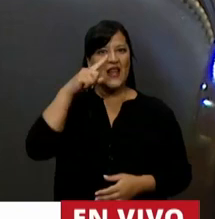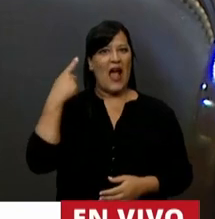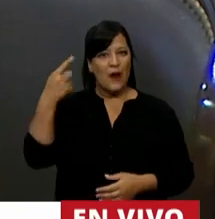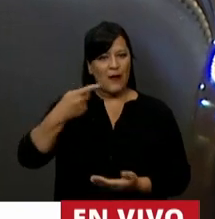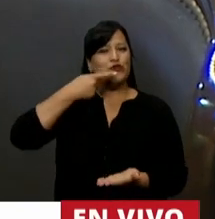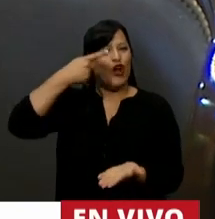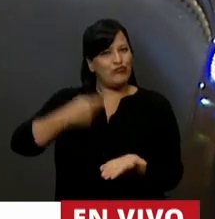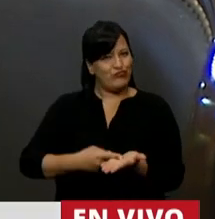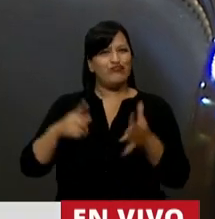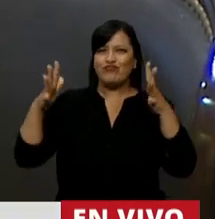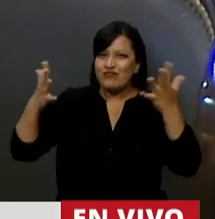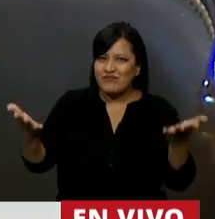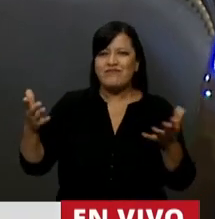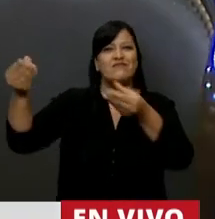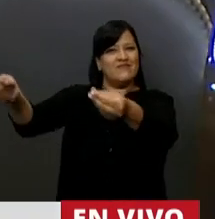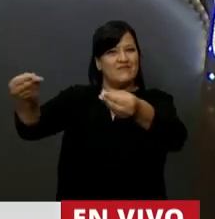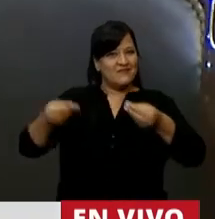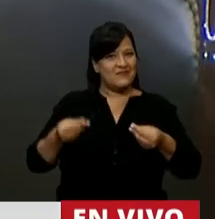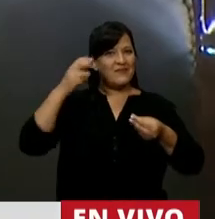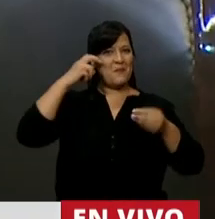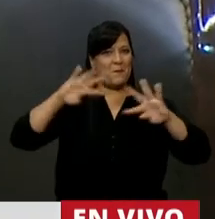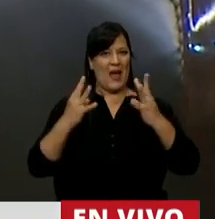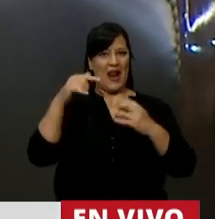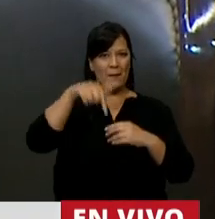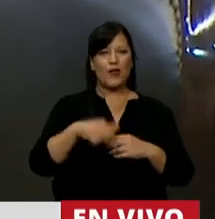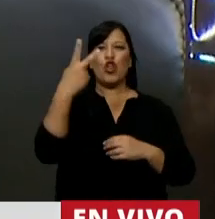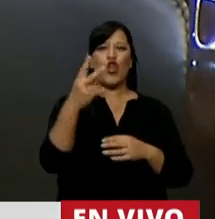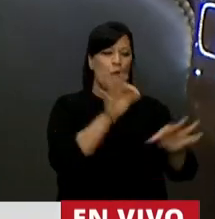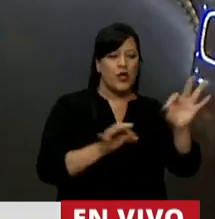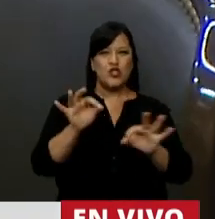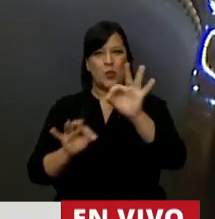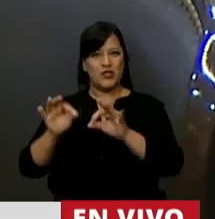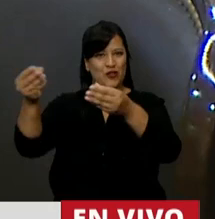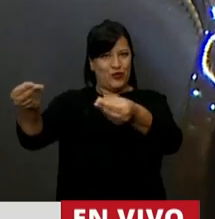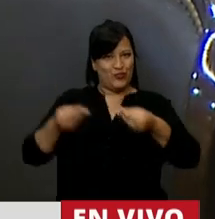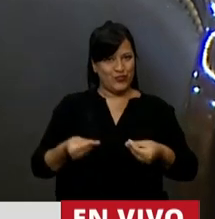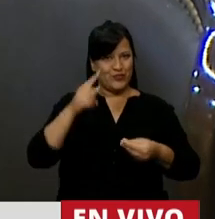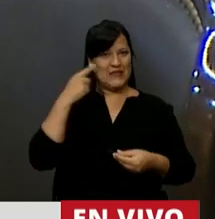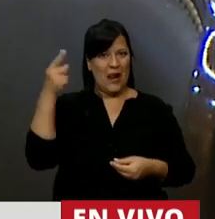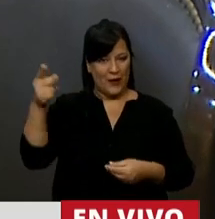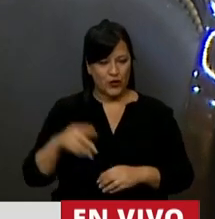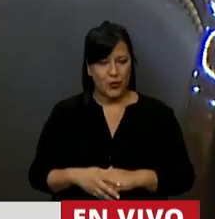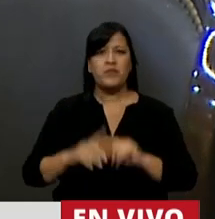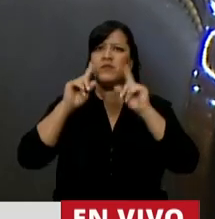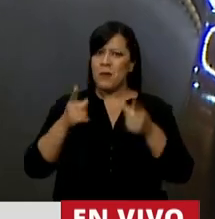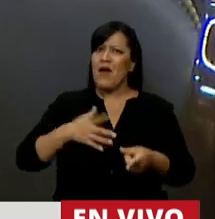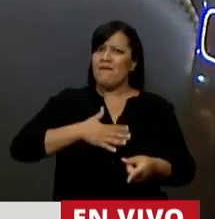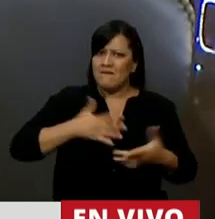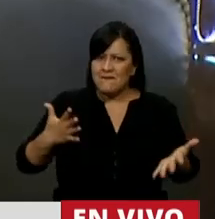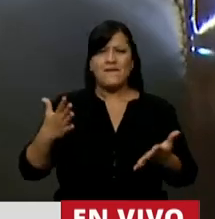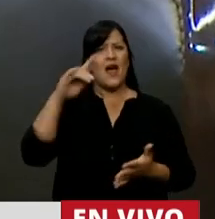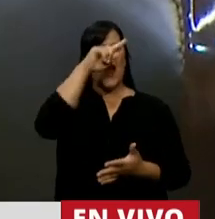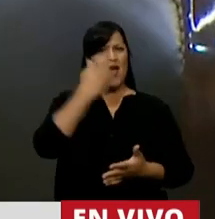Fernández de enviar al Parlamento argentino estos dos proyectos hoy. Celebro también un Estado